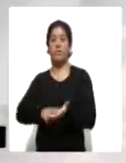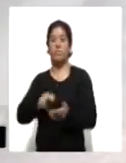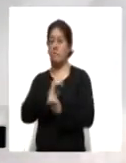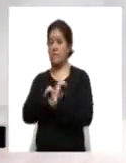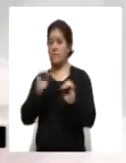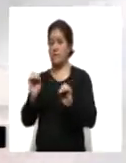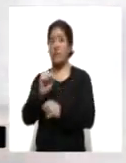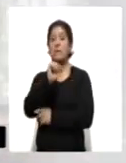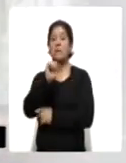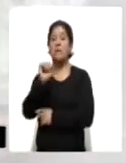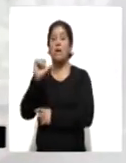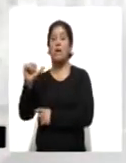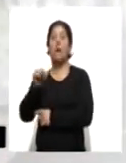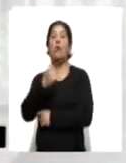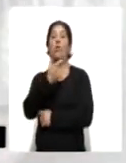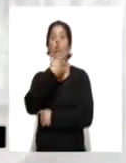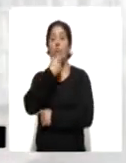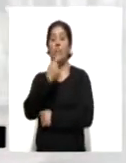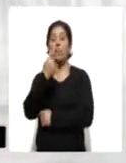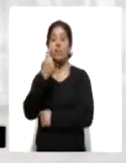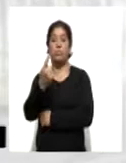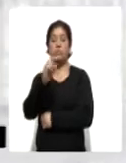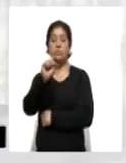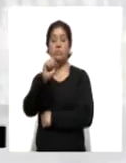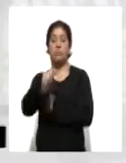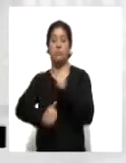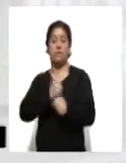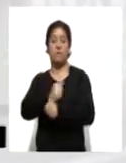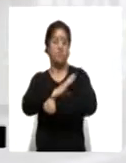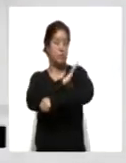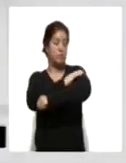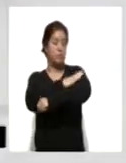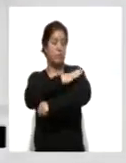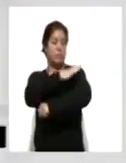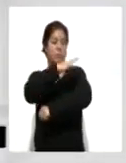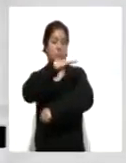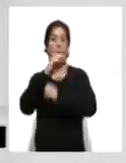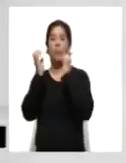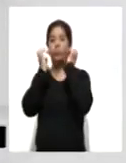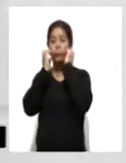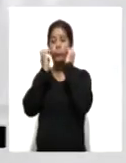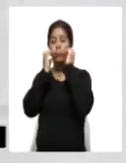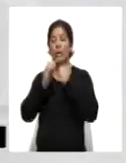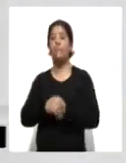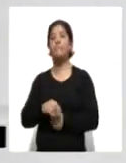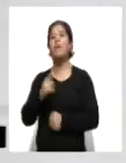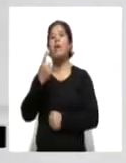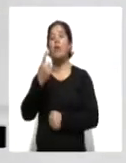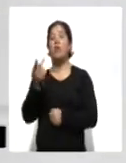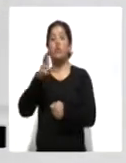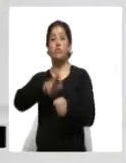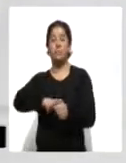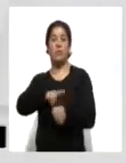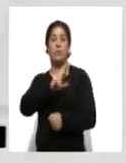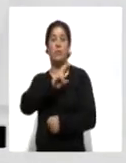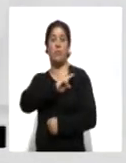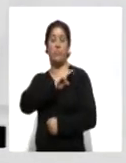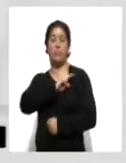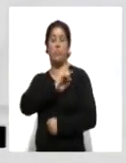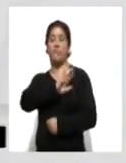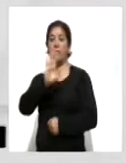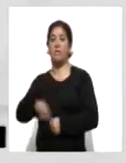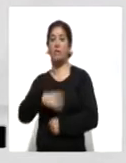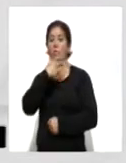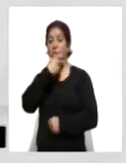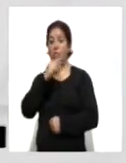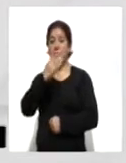CESA falleció un hombre de 60 años con hipertensión arterial sistémica y obesidad. Y en una institución privada falleció un hombre de 52